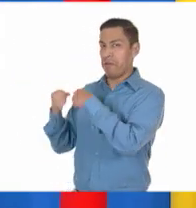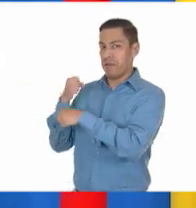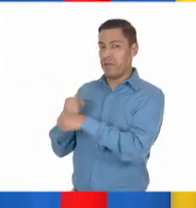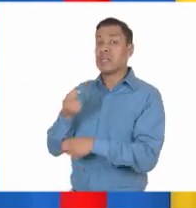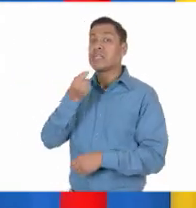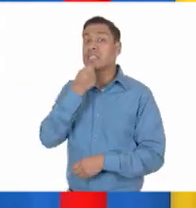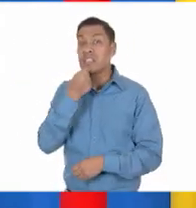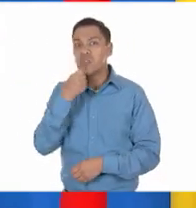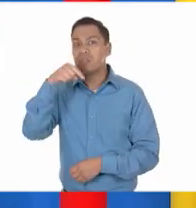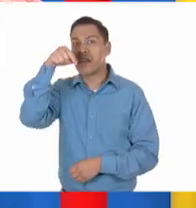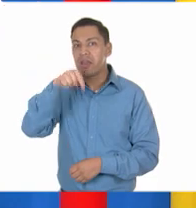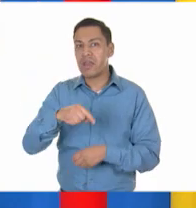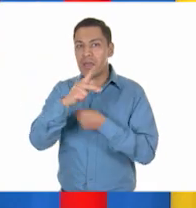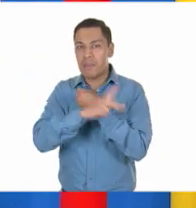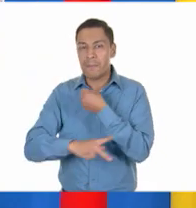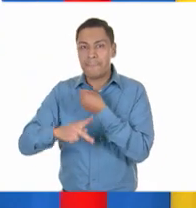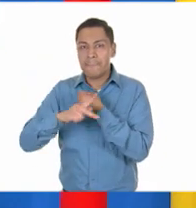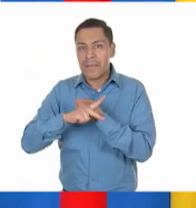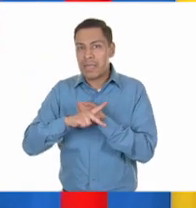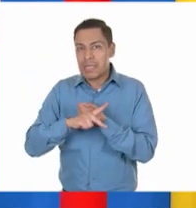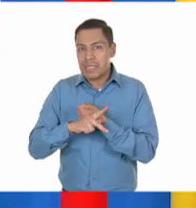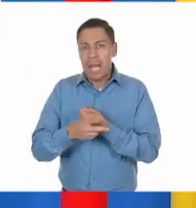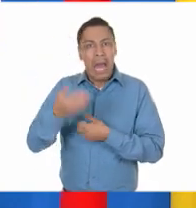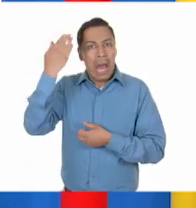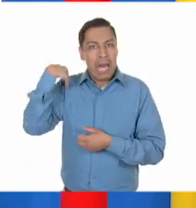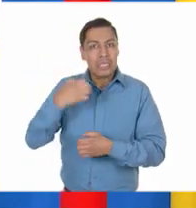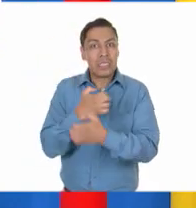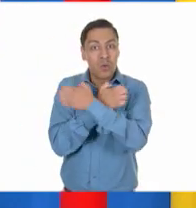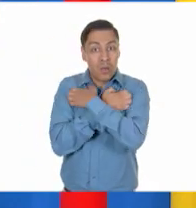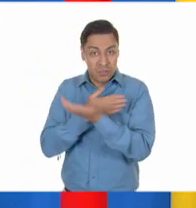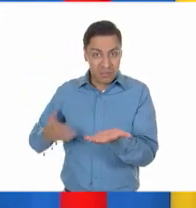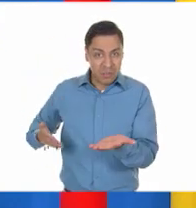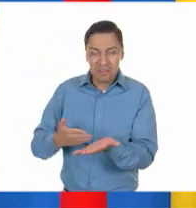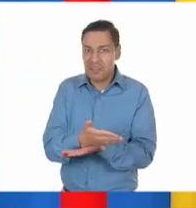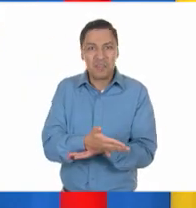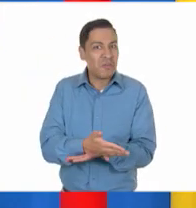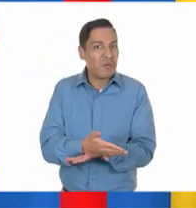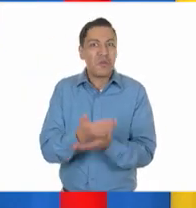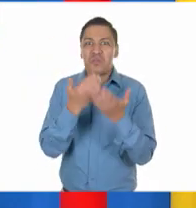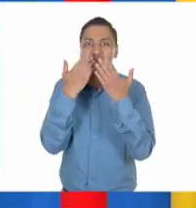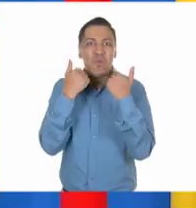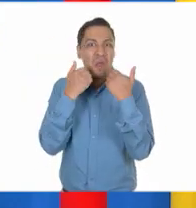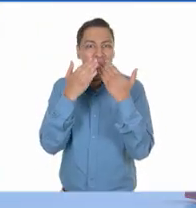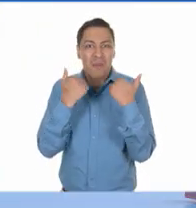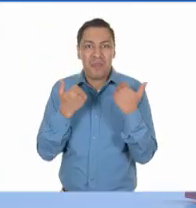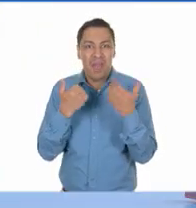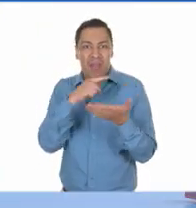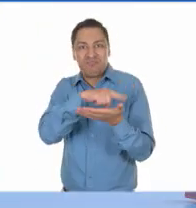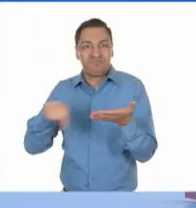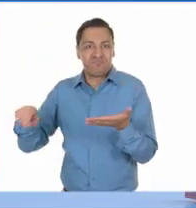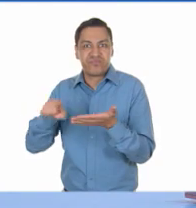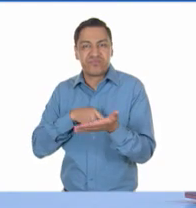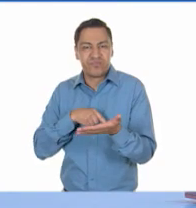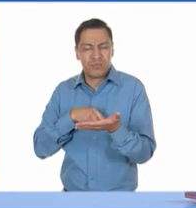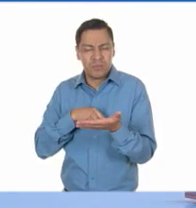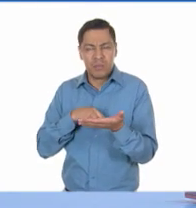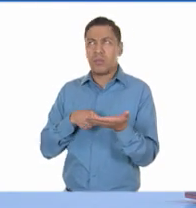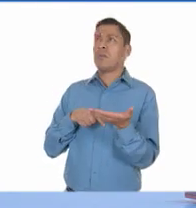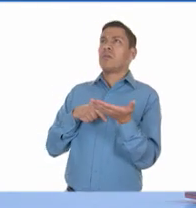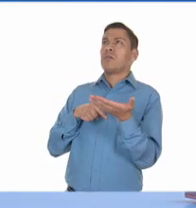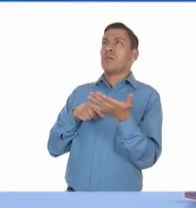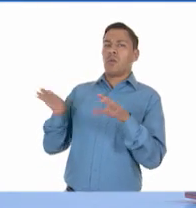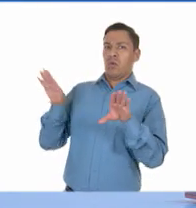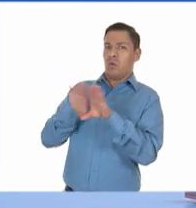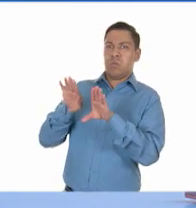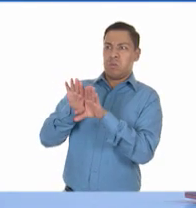los niños de nuestro país no tenían garantizado el derecho a la educación. ¿Qué? ¿Cómo? ¿Cómo? ¿Cómo, cómo, cómo?